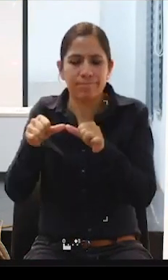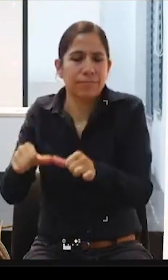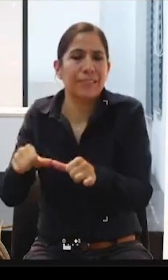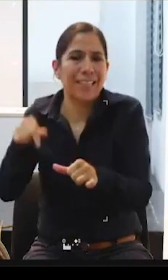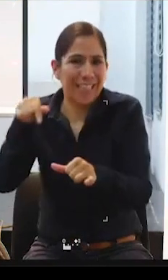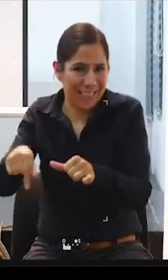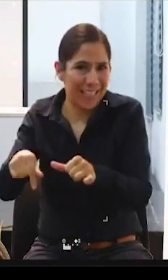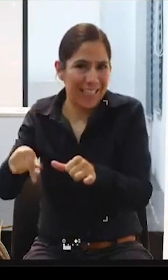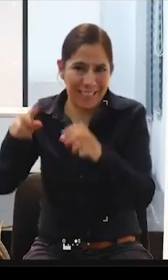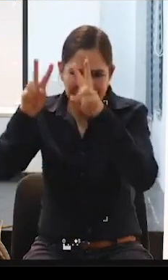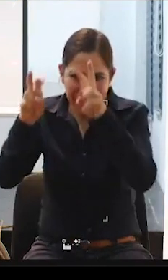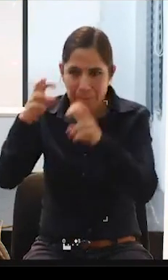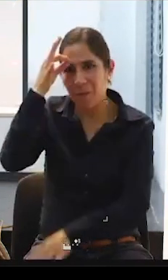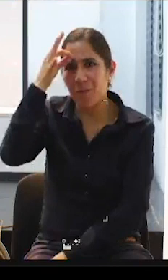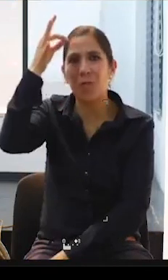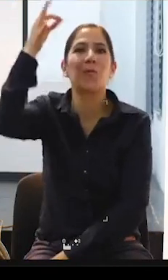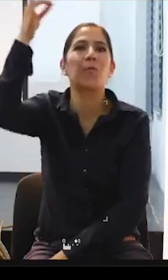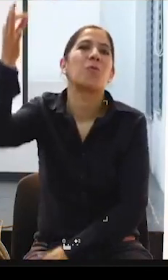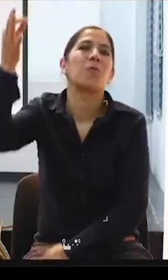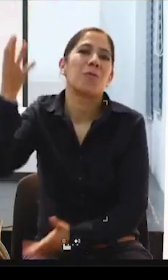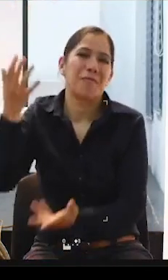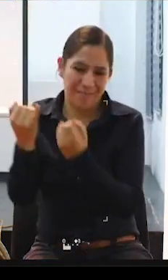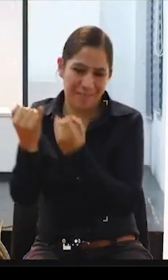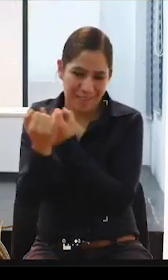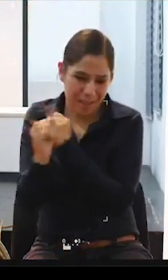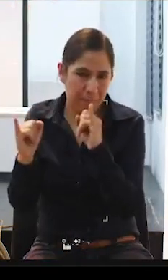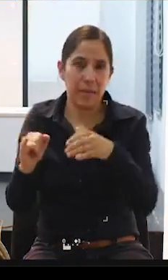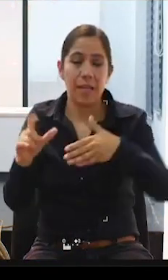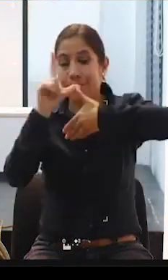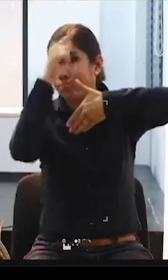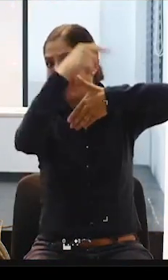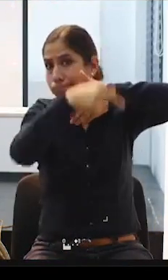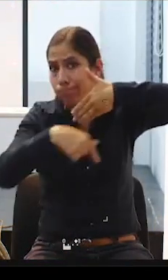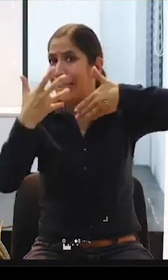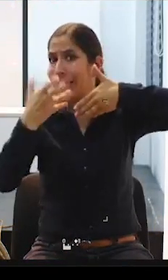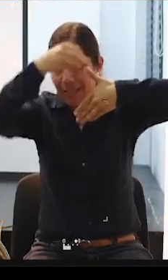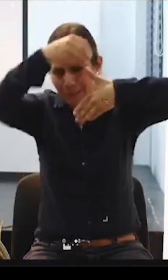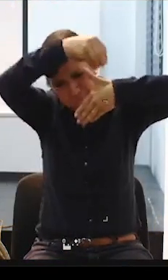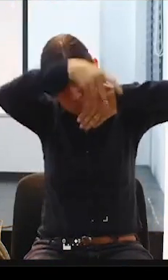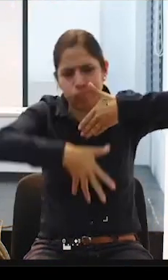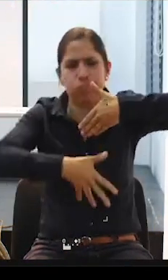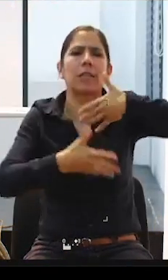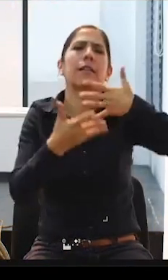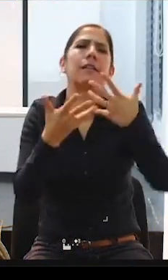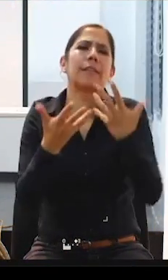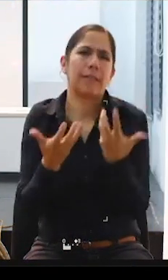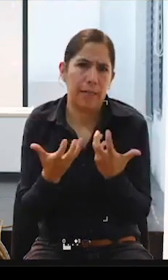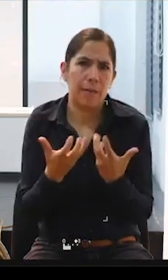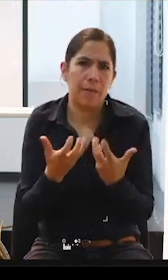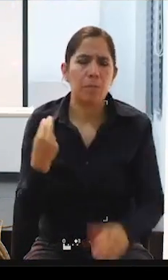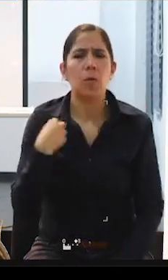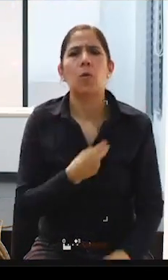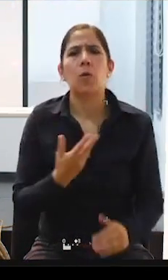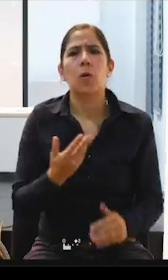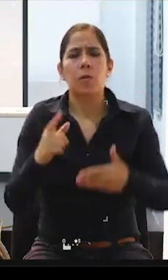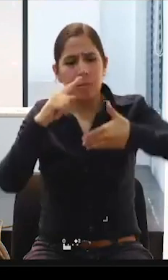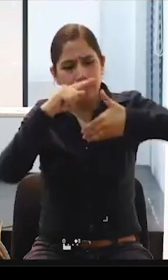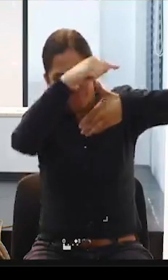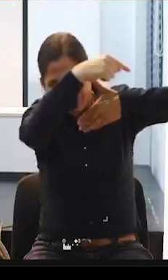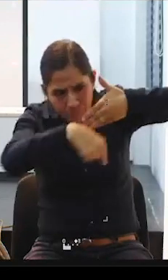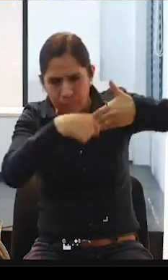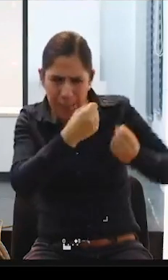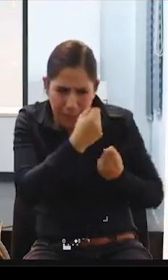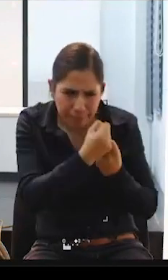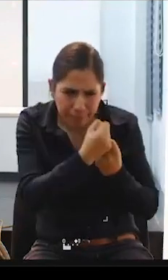filosofía bien dependiente en toda nuestra región latinoamericana, porque la idea es eso, ¿verdad?, apoyar a los compañeros desde